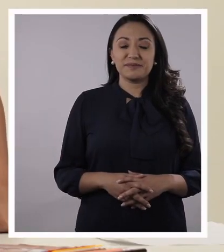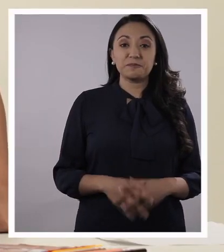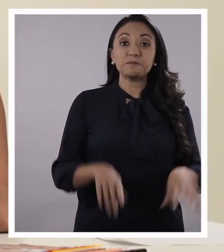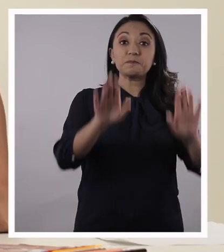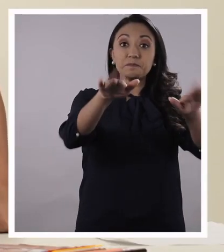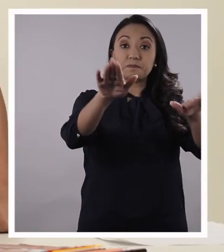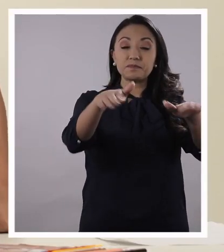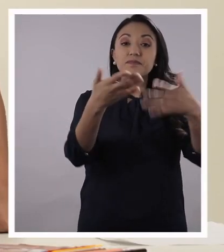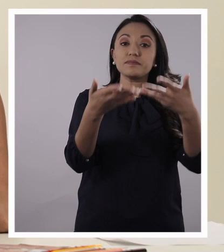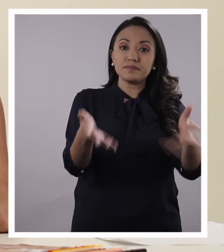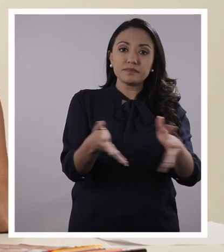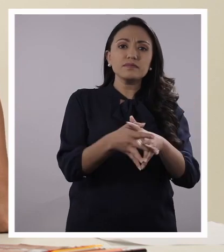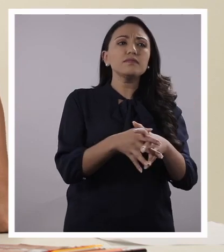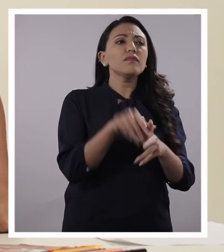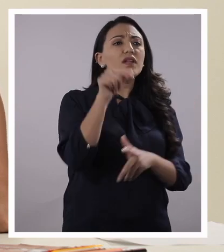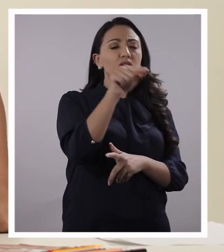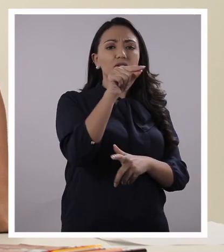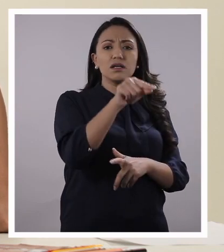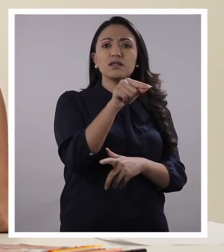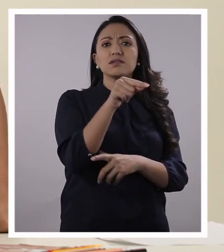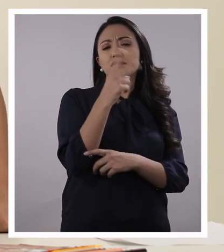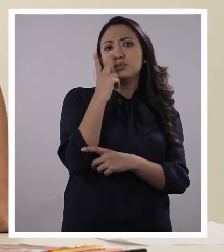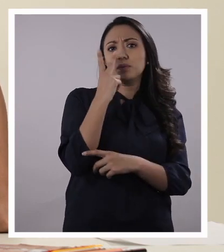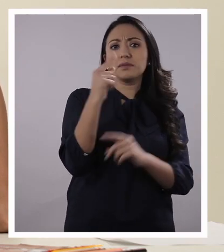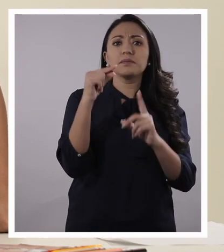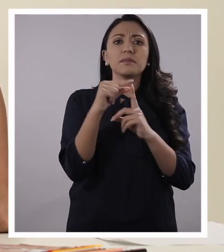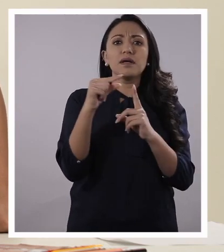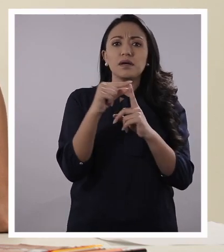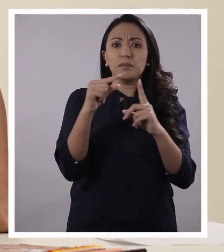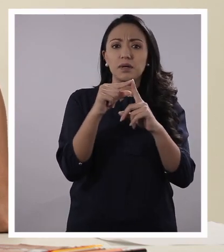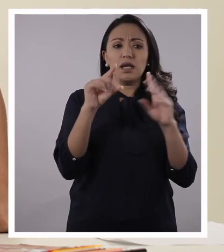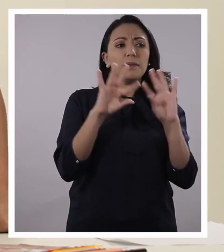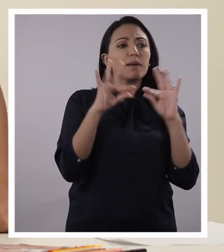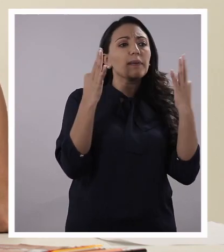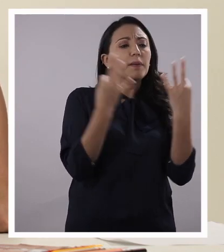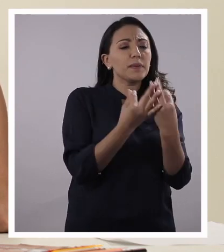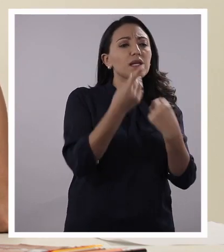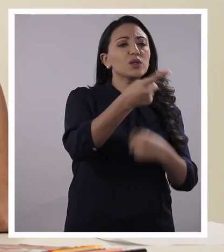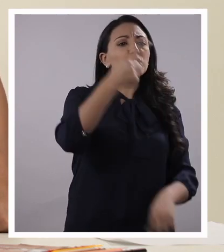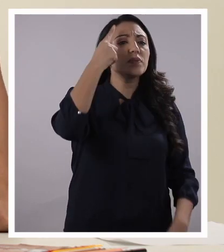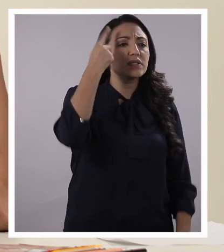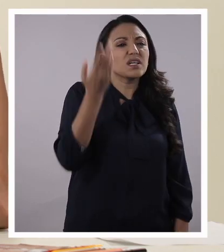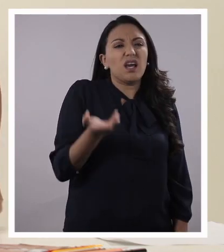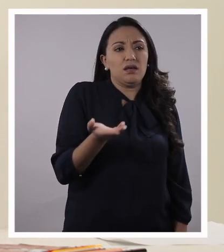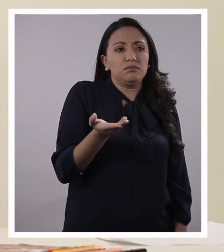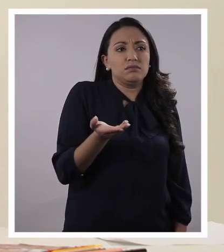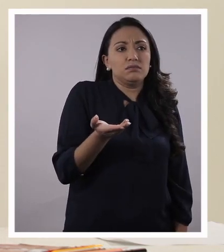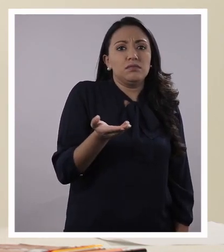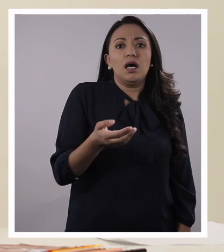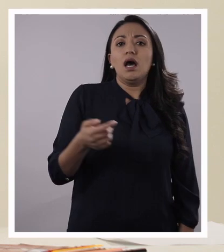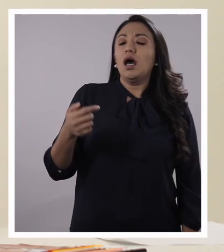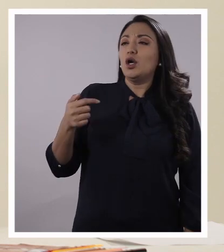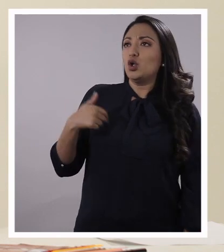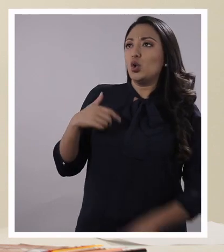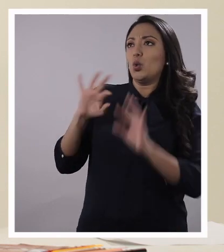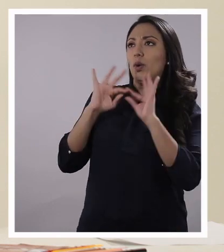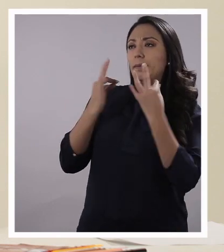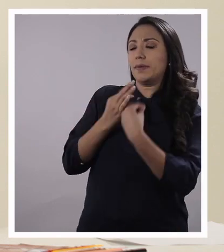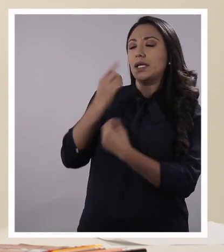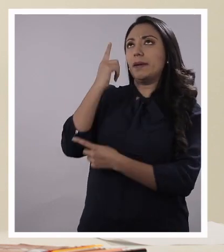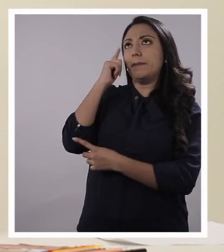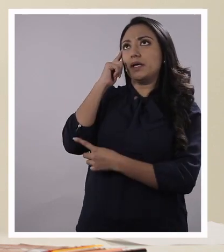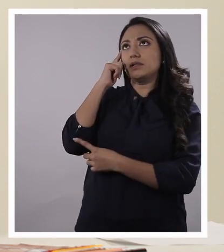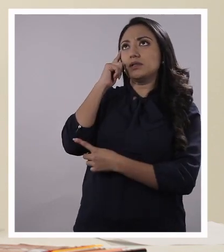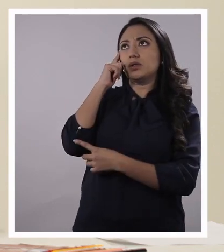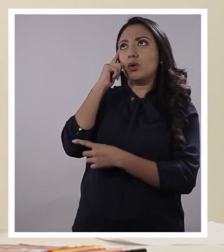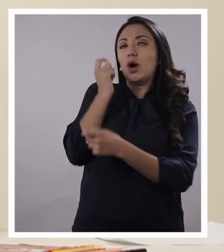Chicos, Pancho, cuando ustedes escuchan la palabra familia, ¿qué se te viene a la mente? Ah, el cariño que siempre